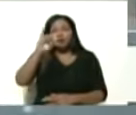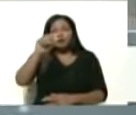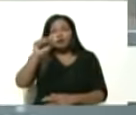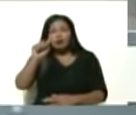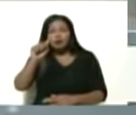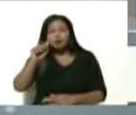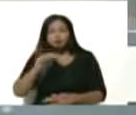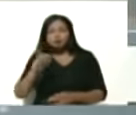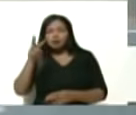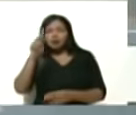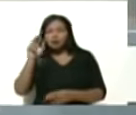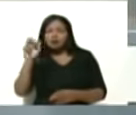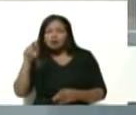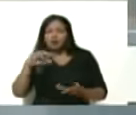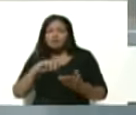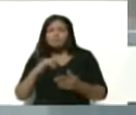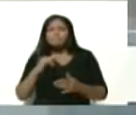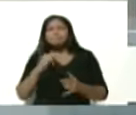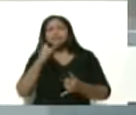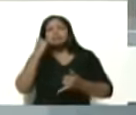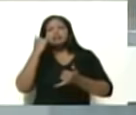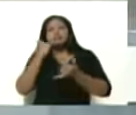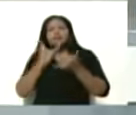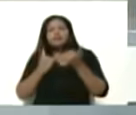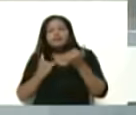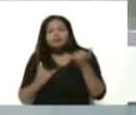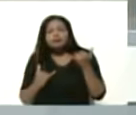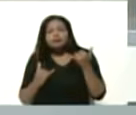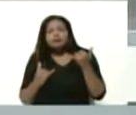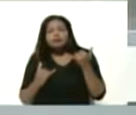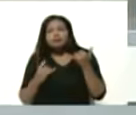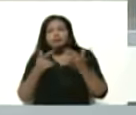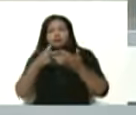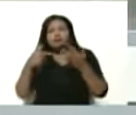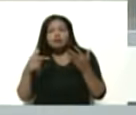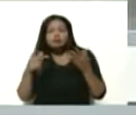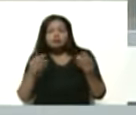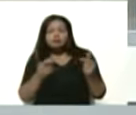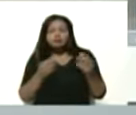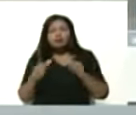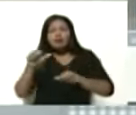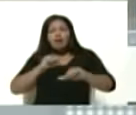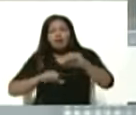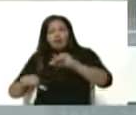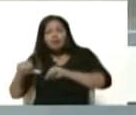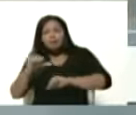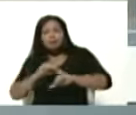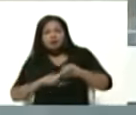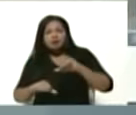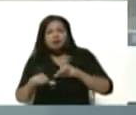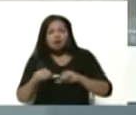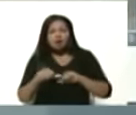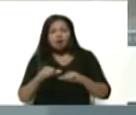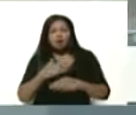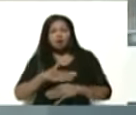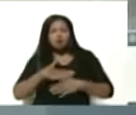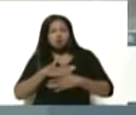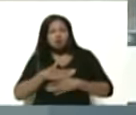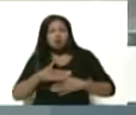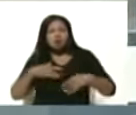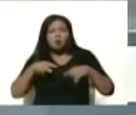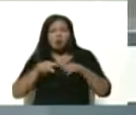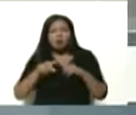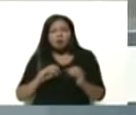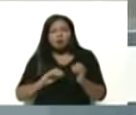granulada es el producto final de diversas reacciones químicas y condiciones operacionales de